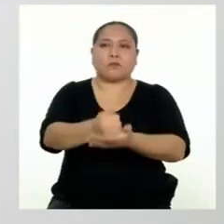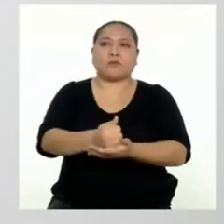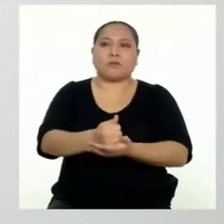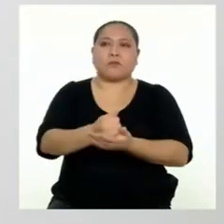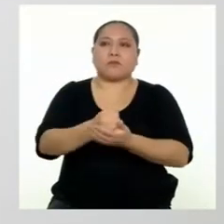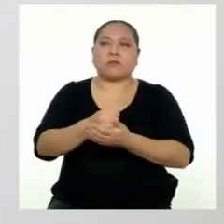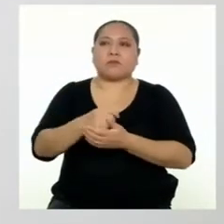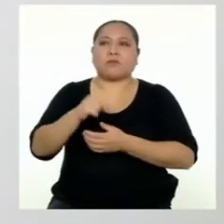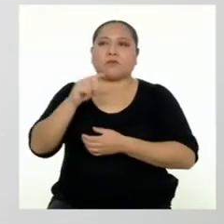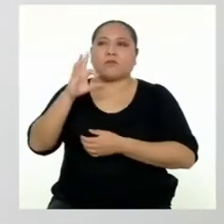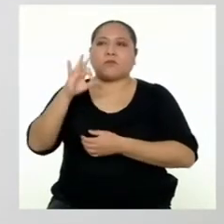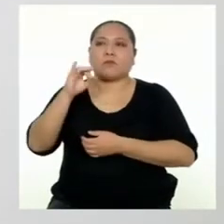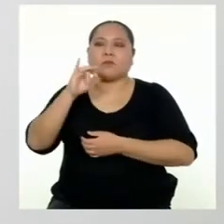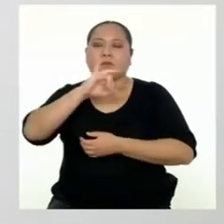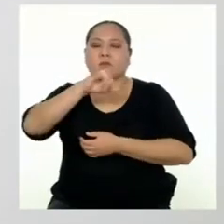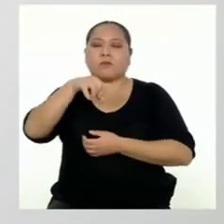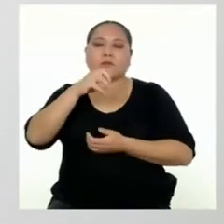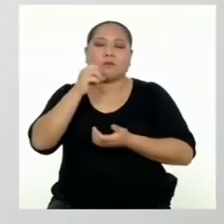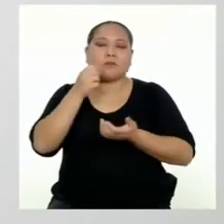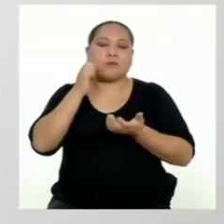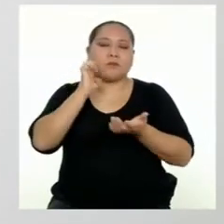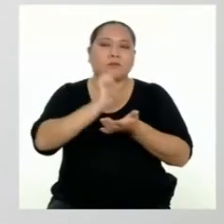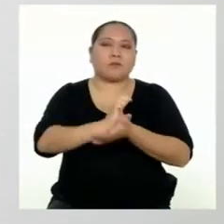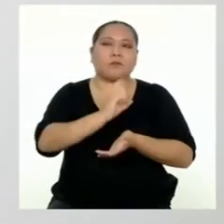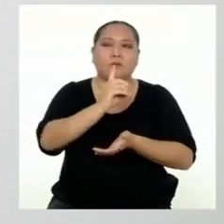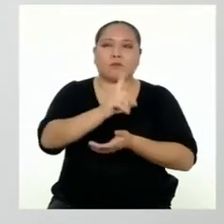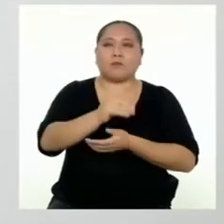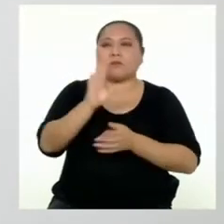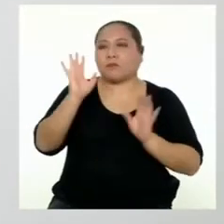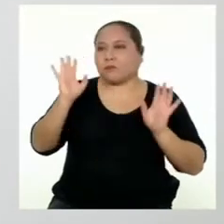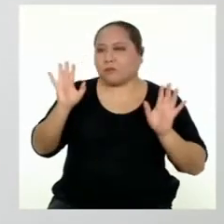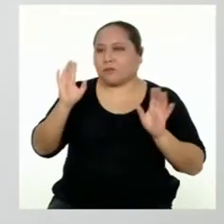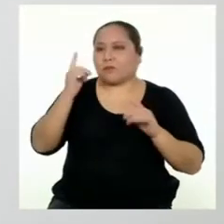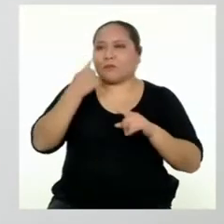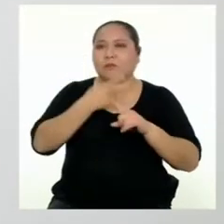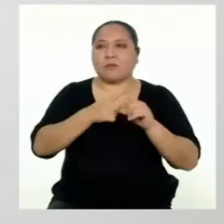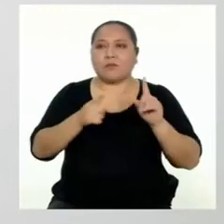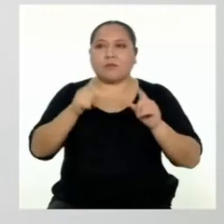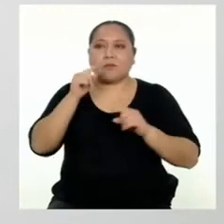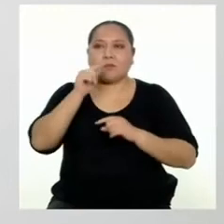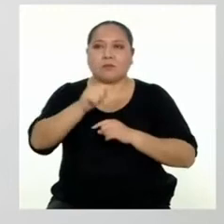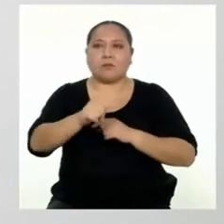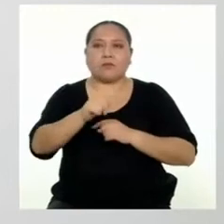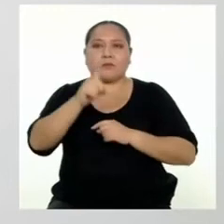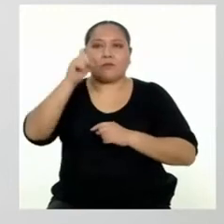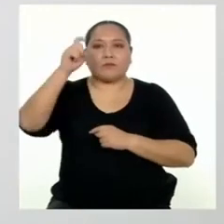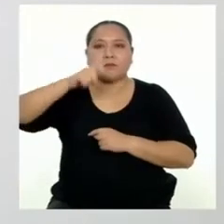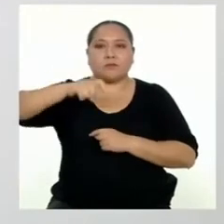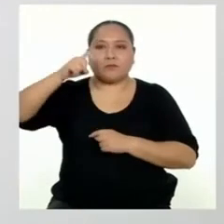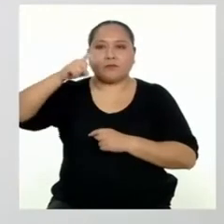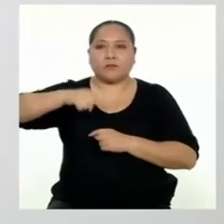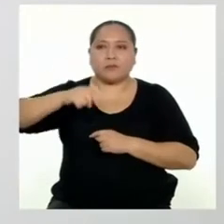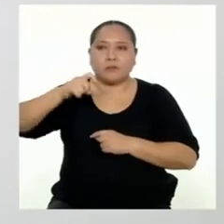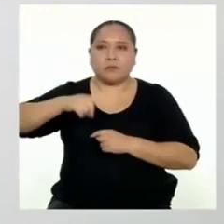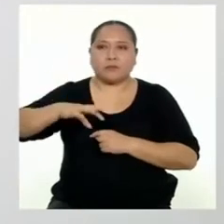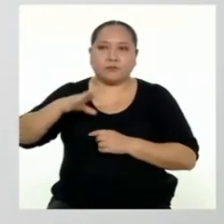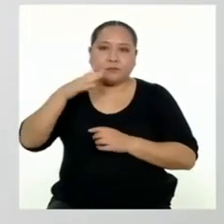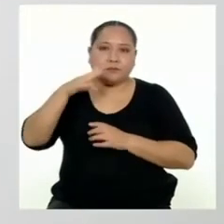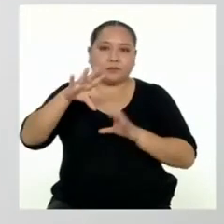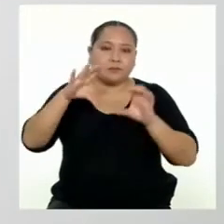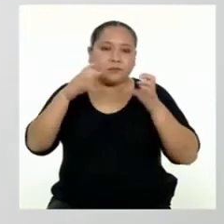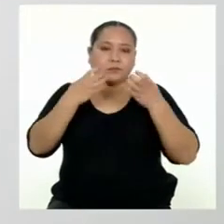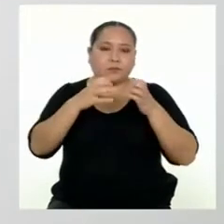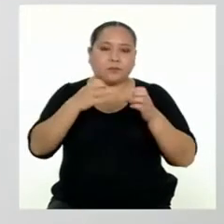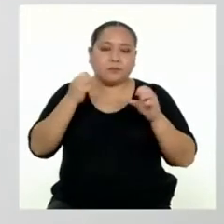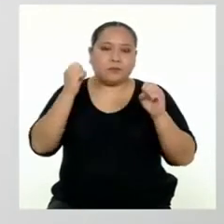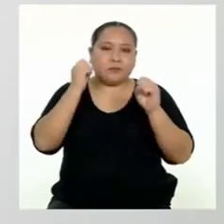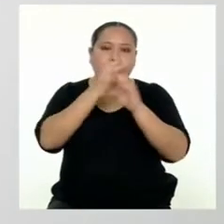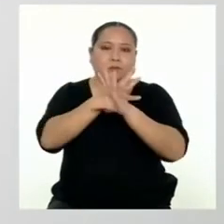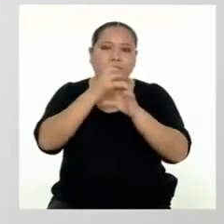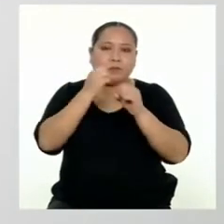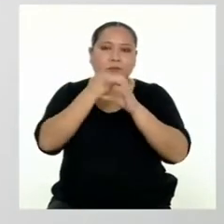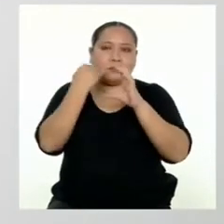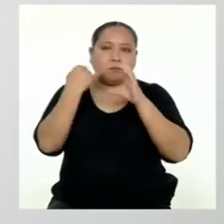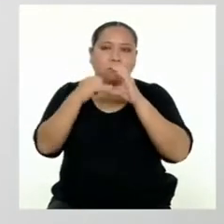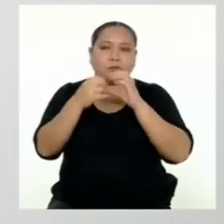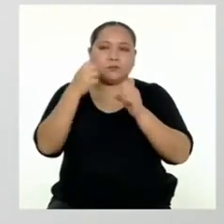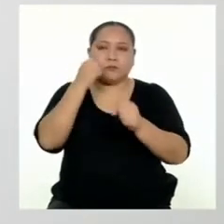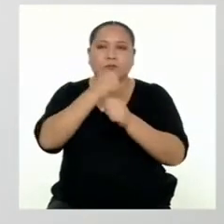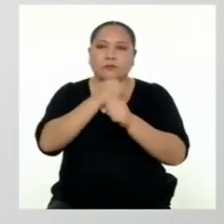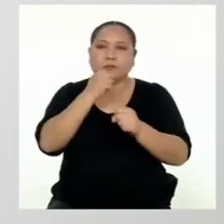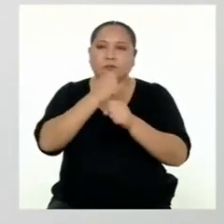gasto fijo de educación. Claro está, si es que la necesitas para llevar clases virtuales,